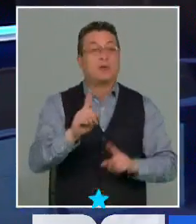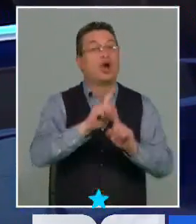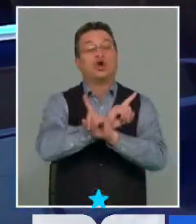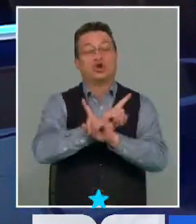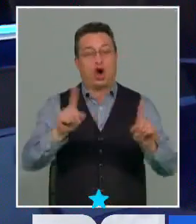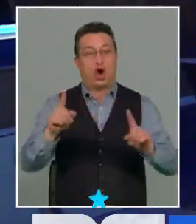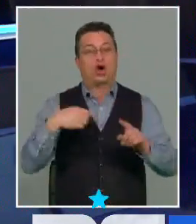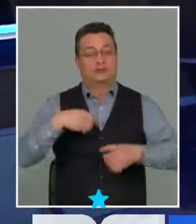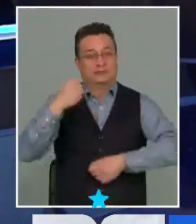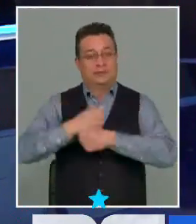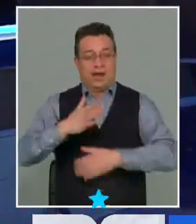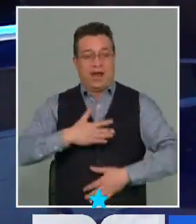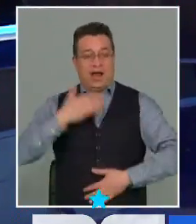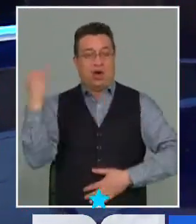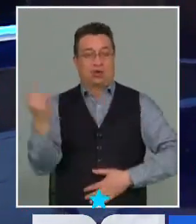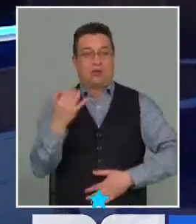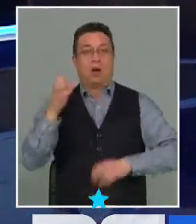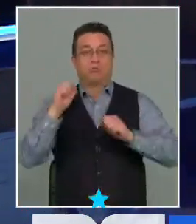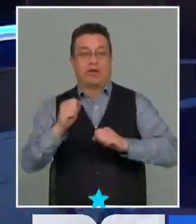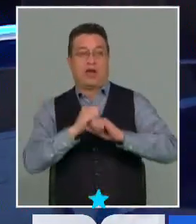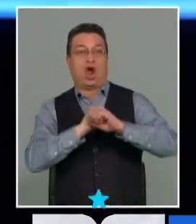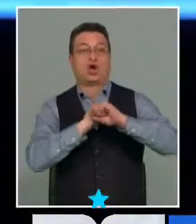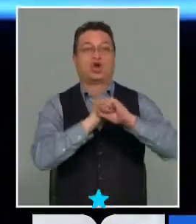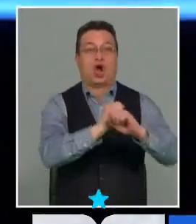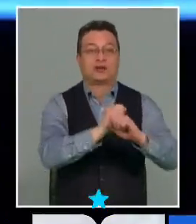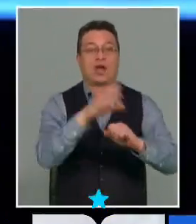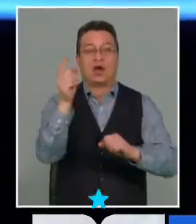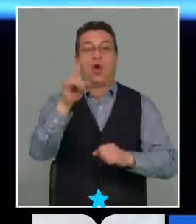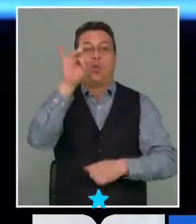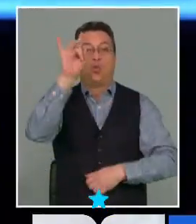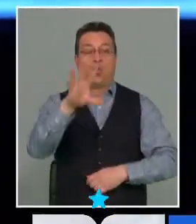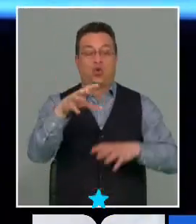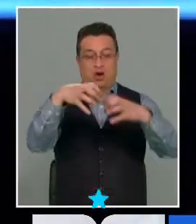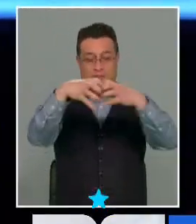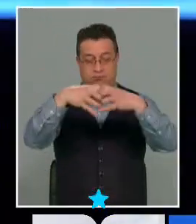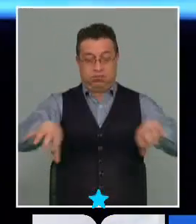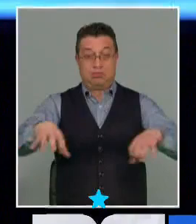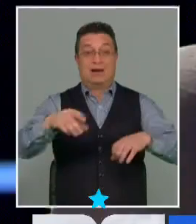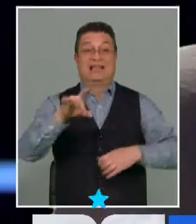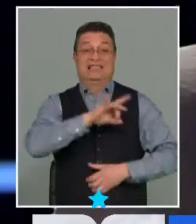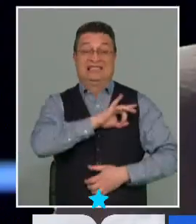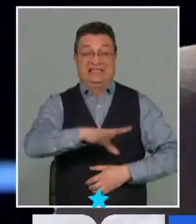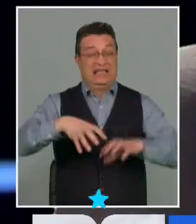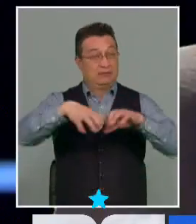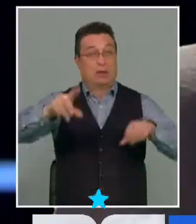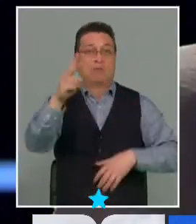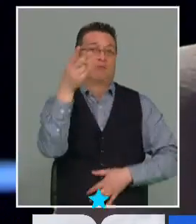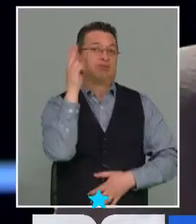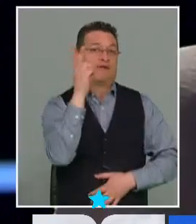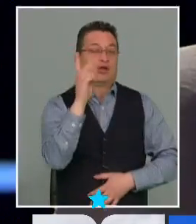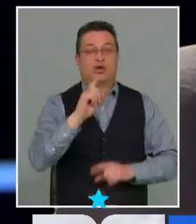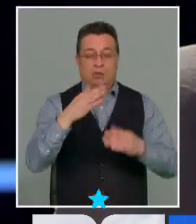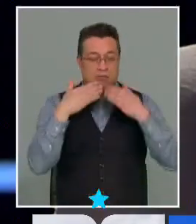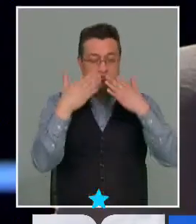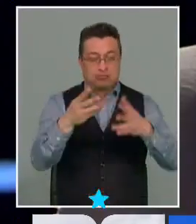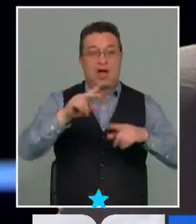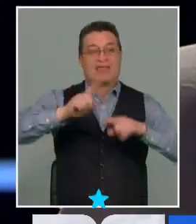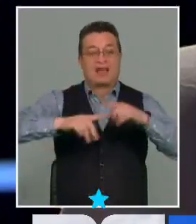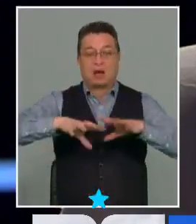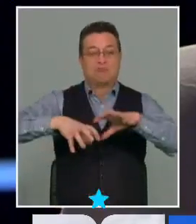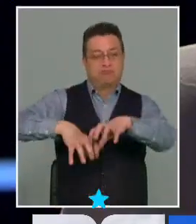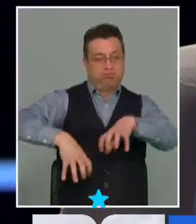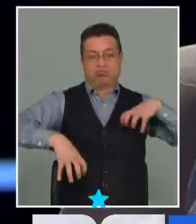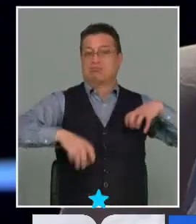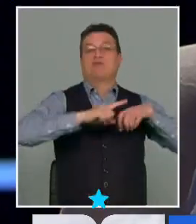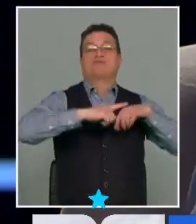caso el ejercicio de la autonomía podrá atentar en contra del carácter único e indivisible del Estado de Chile ni permitirá la secesión territorial. Entonces,